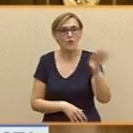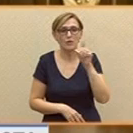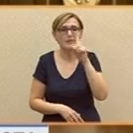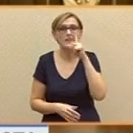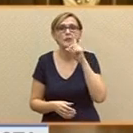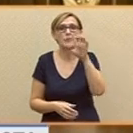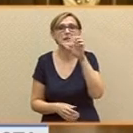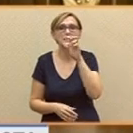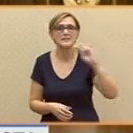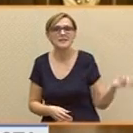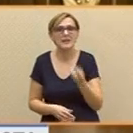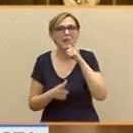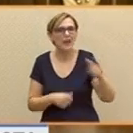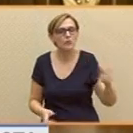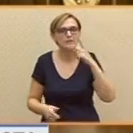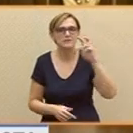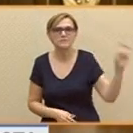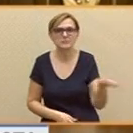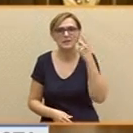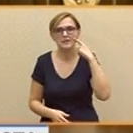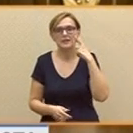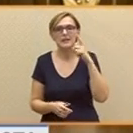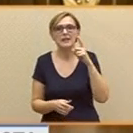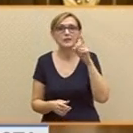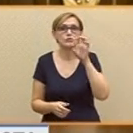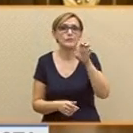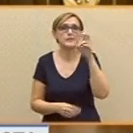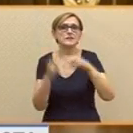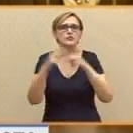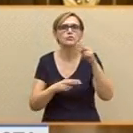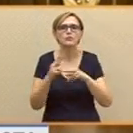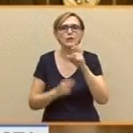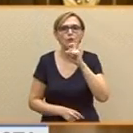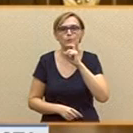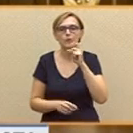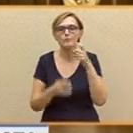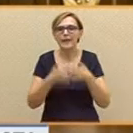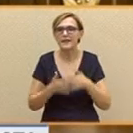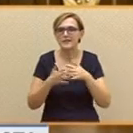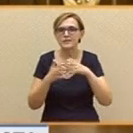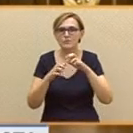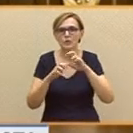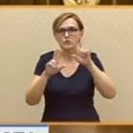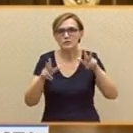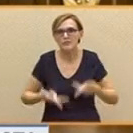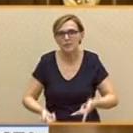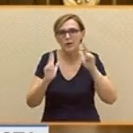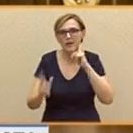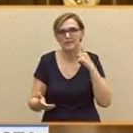fraternidad entre los pueblos y las gentes de nuestro país se construye con mecanismos democráticos y no con imposiciones, señor Rajoy.